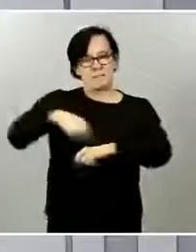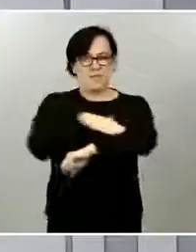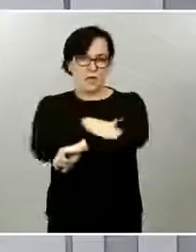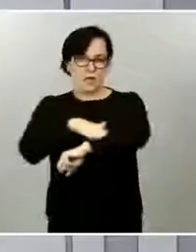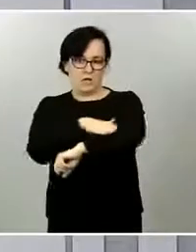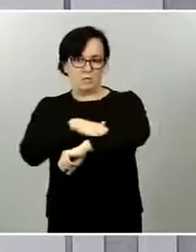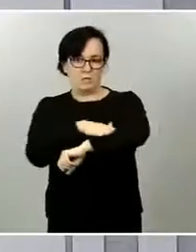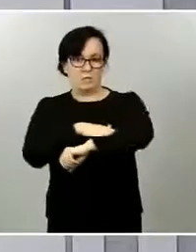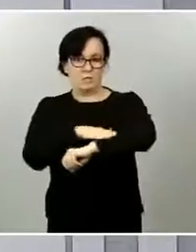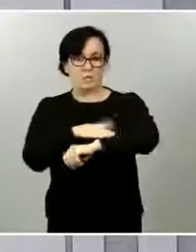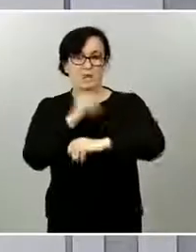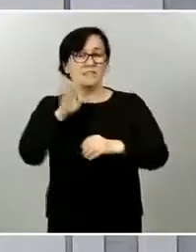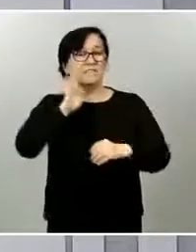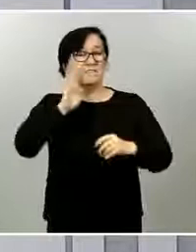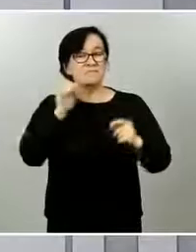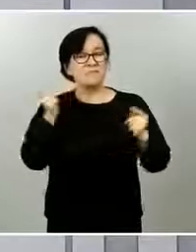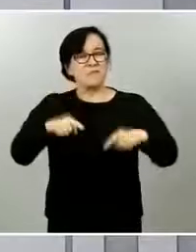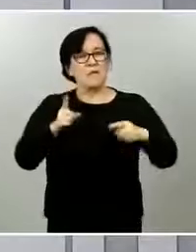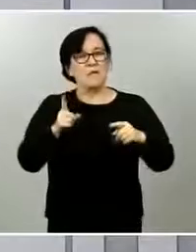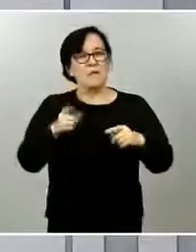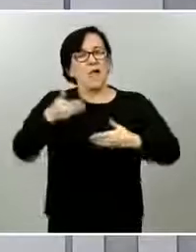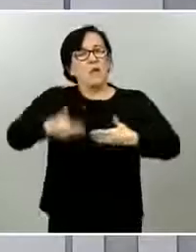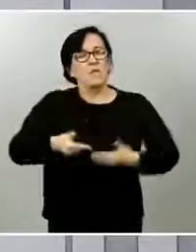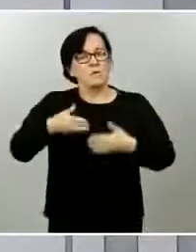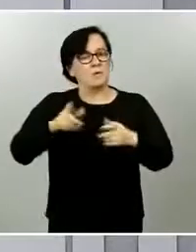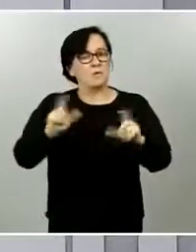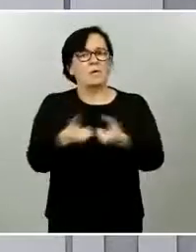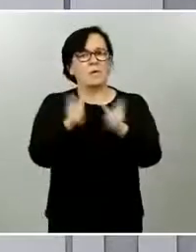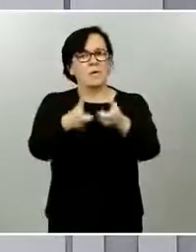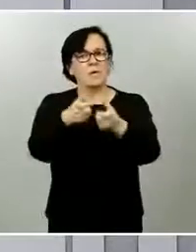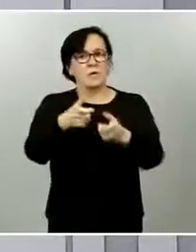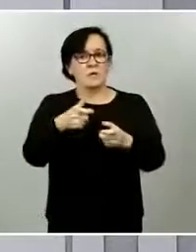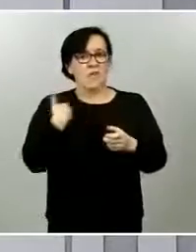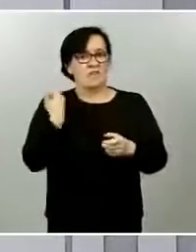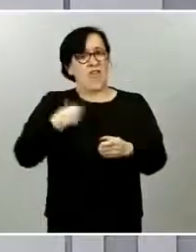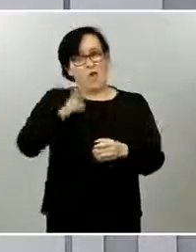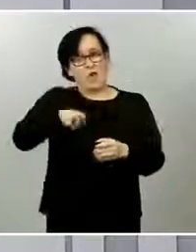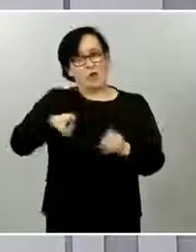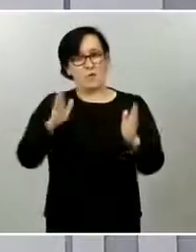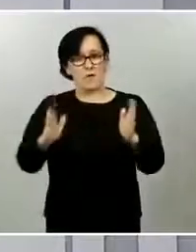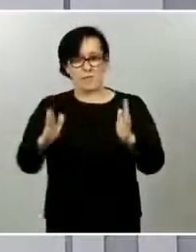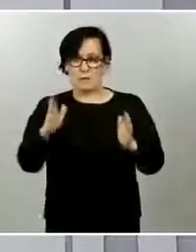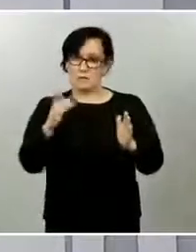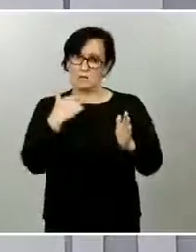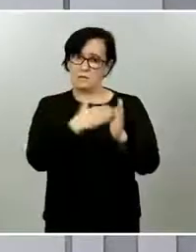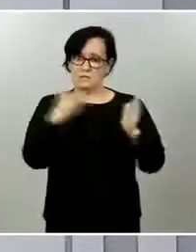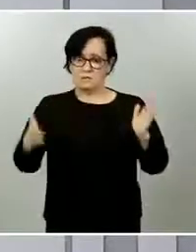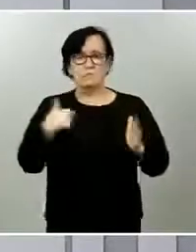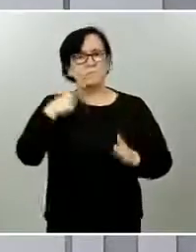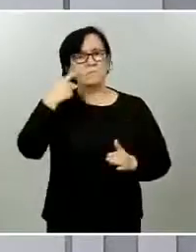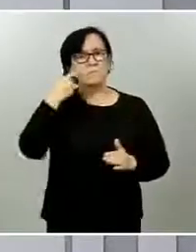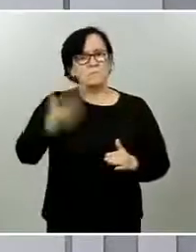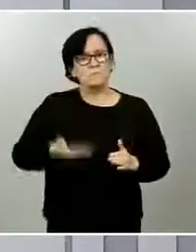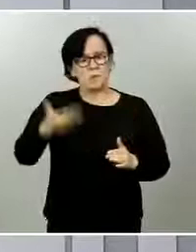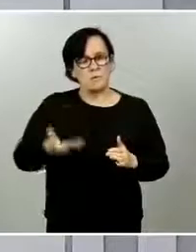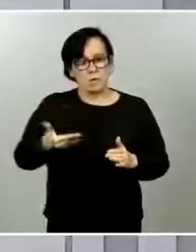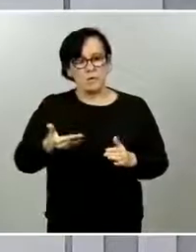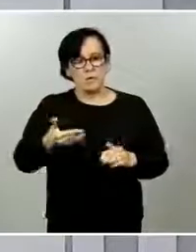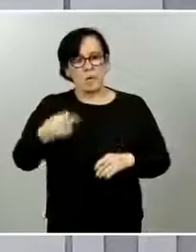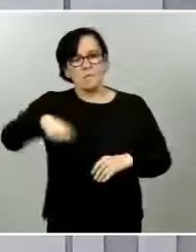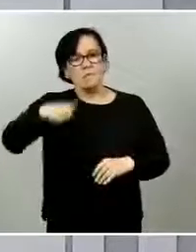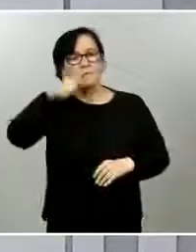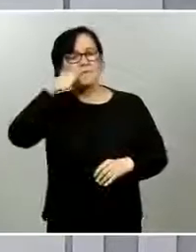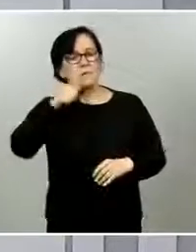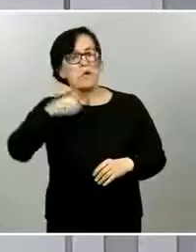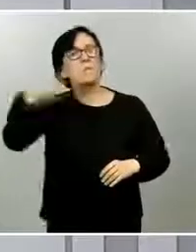de hoy con el conjunto de los dirigentes autonómicos. Se ha mantenido esa nueva reunión con el presidente del Gobierno, una cita